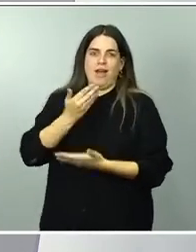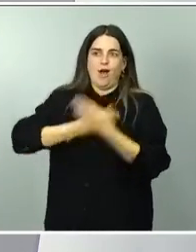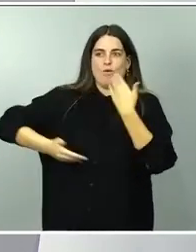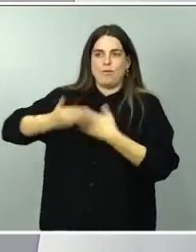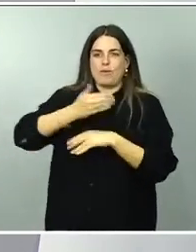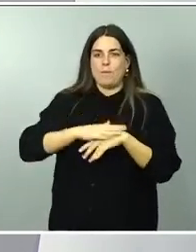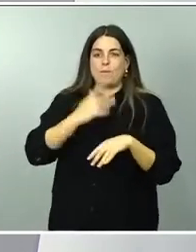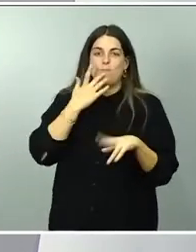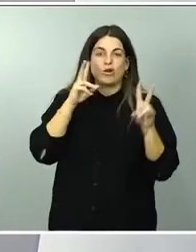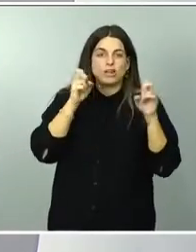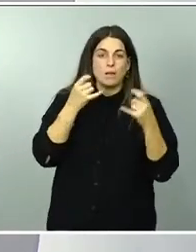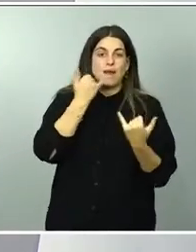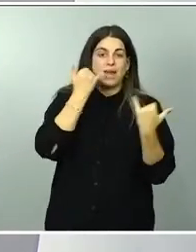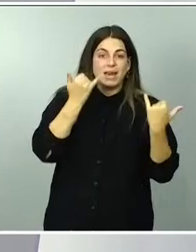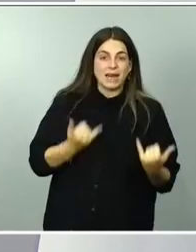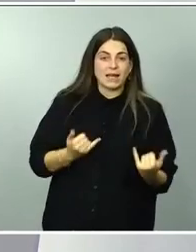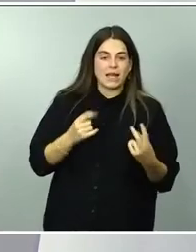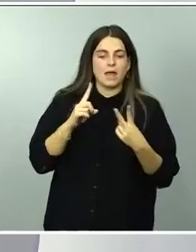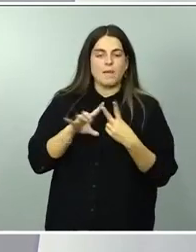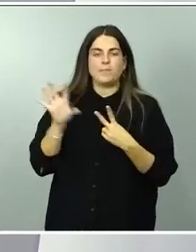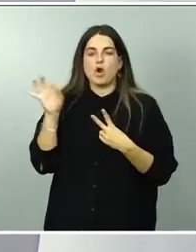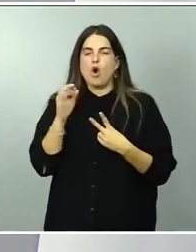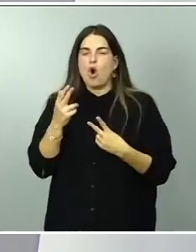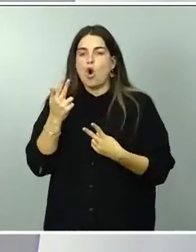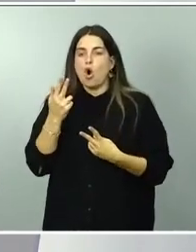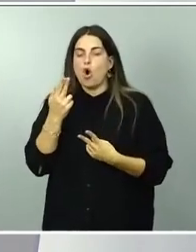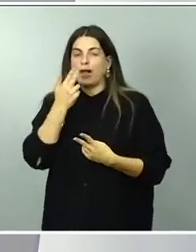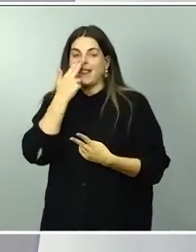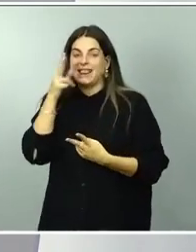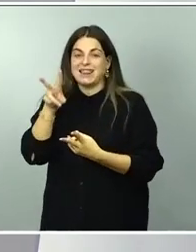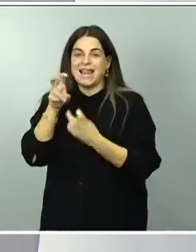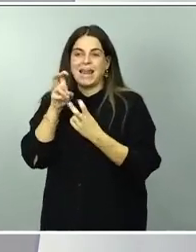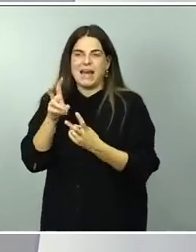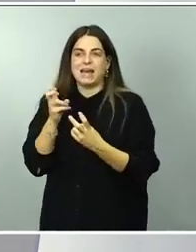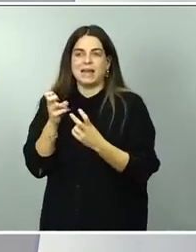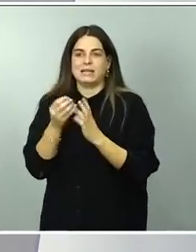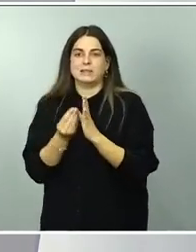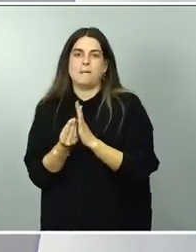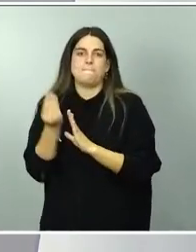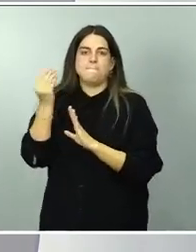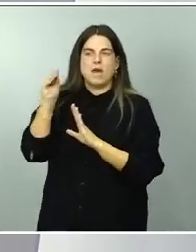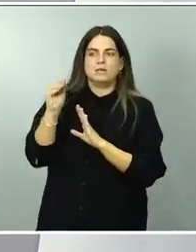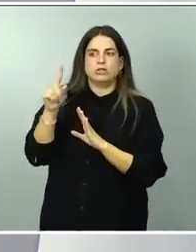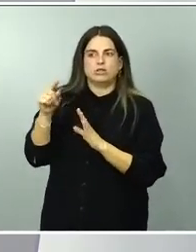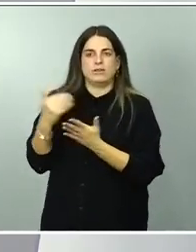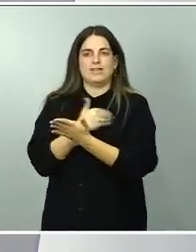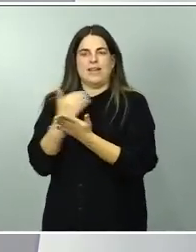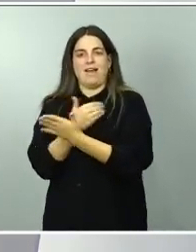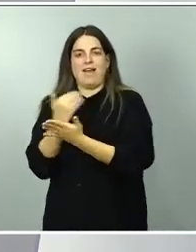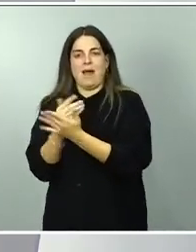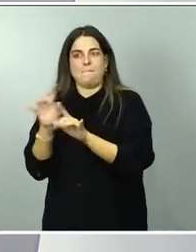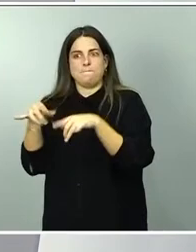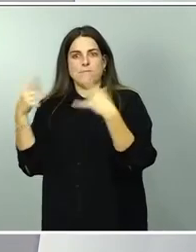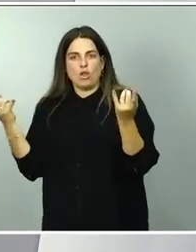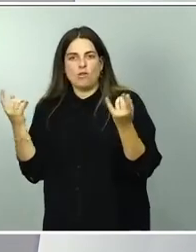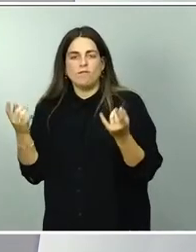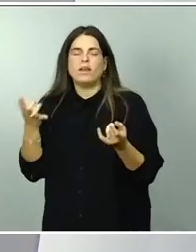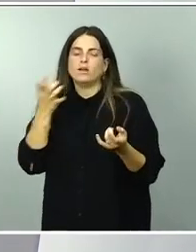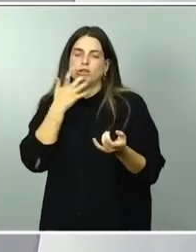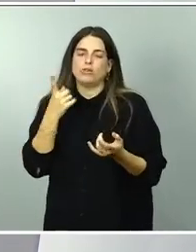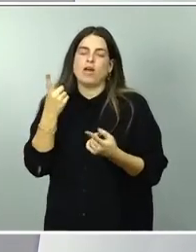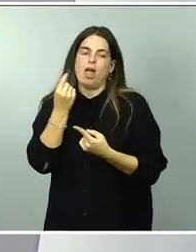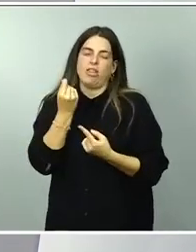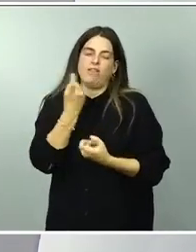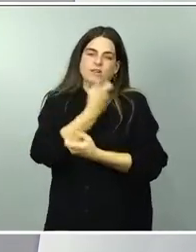por el aumento de los tipos de interés que contribuyan para sufragar algunas de las medidas puestas en marcha para